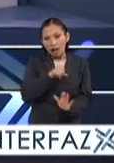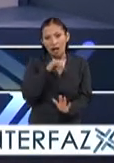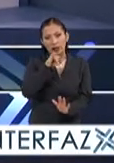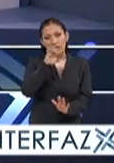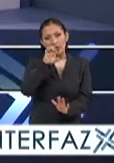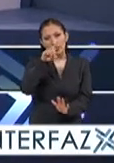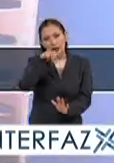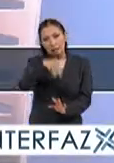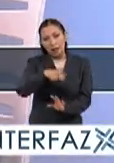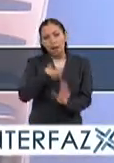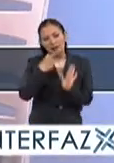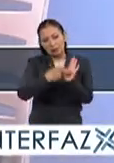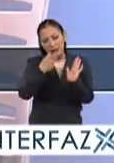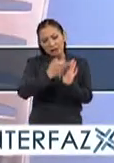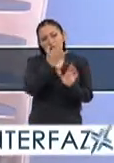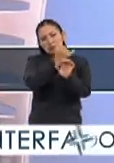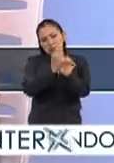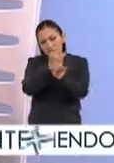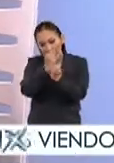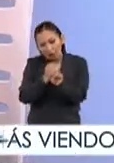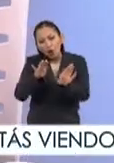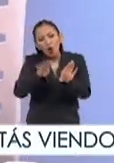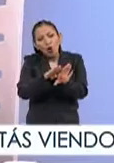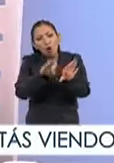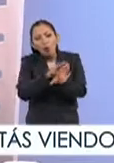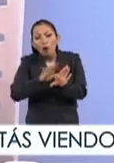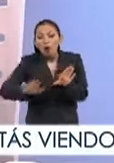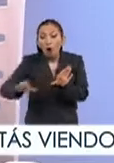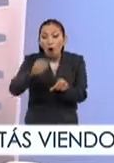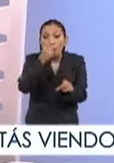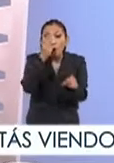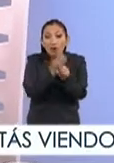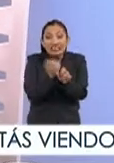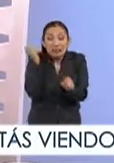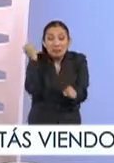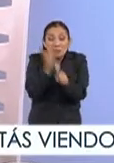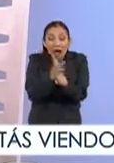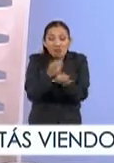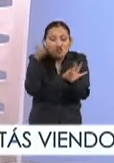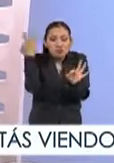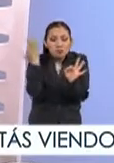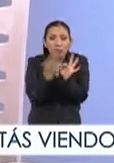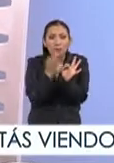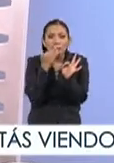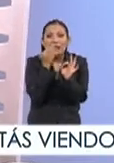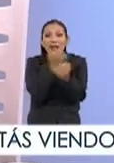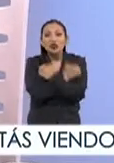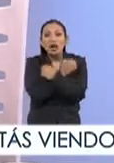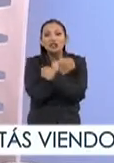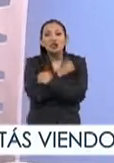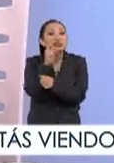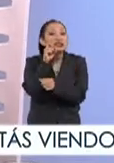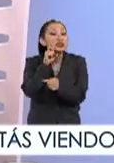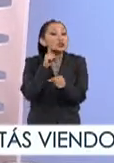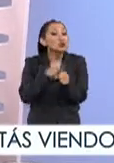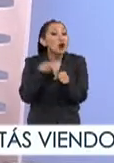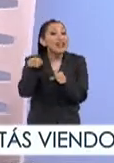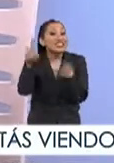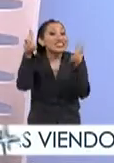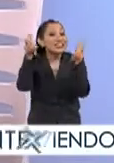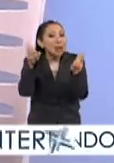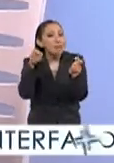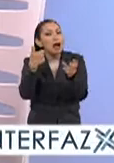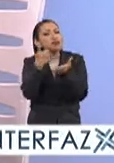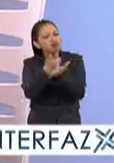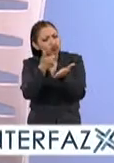de Educación con varios reportajes acerca de cómo una oportuna y correcta educación sexual y abordaje a estos temas